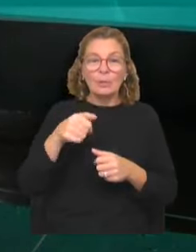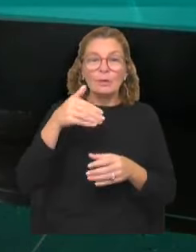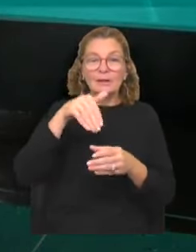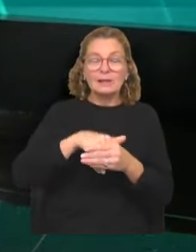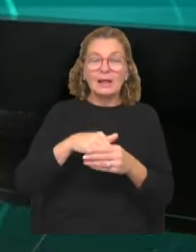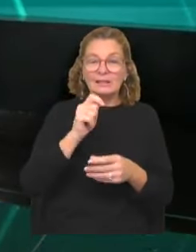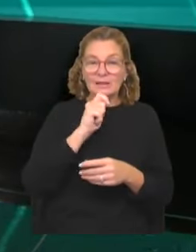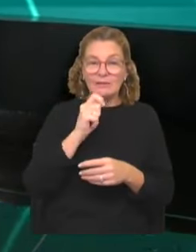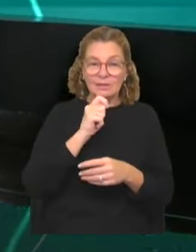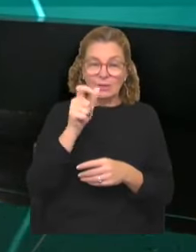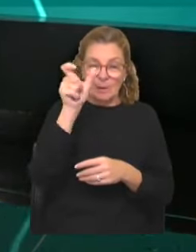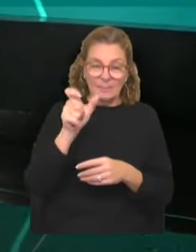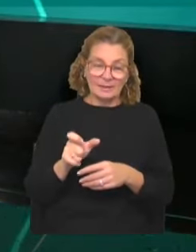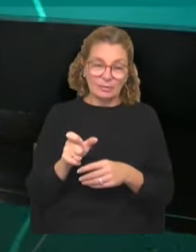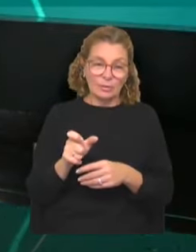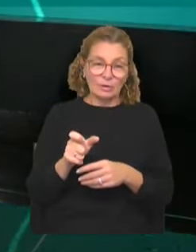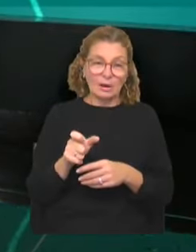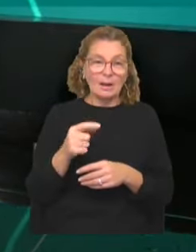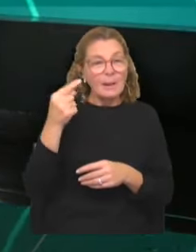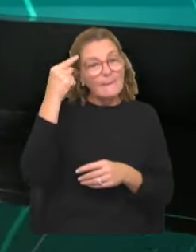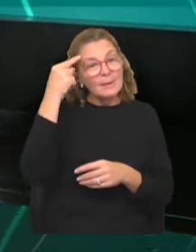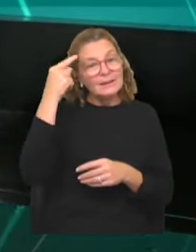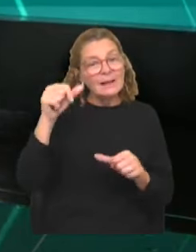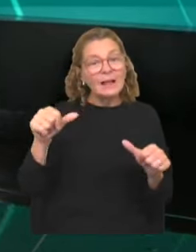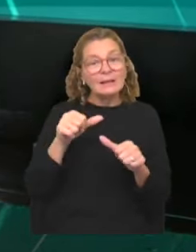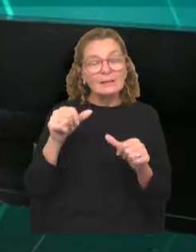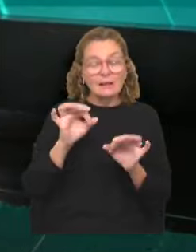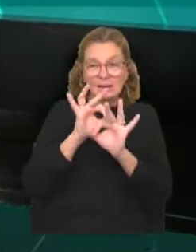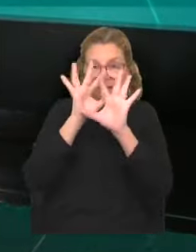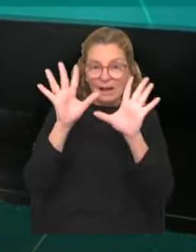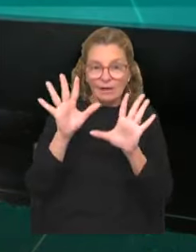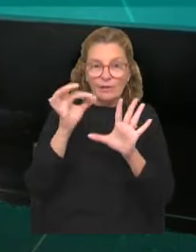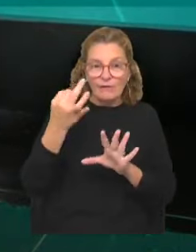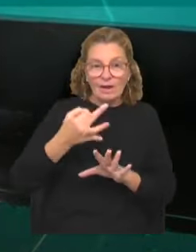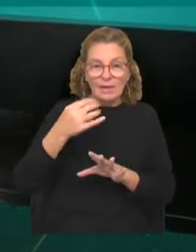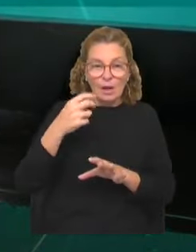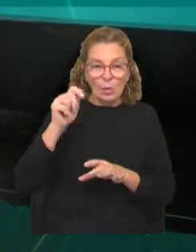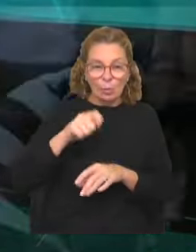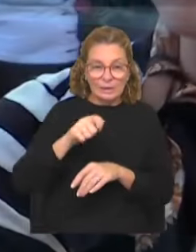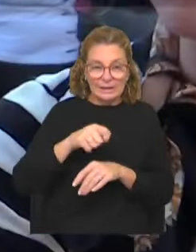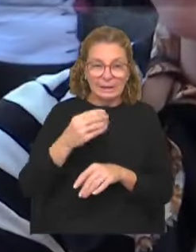entrevistas con los candidatos para ver qué piensan hacer en materia de esclarecimiento y de verdad y justicia.